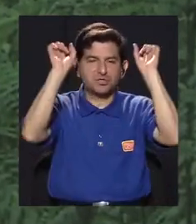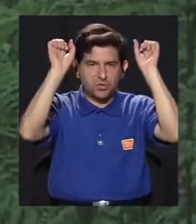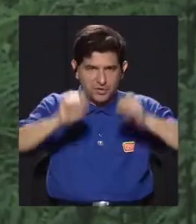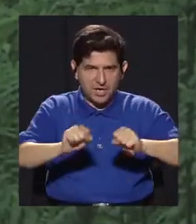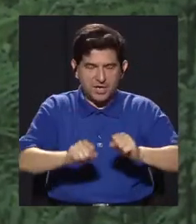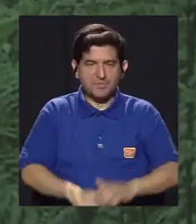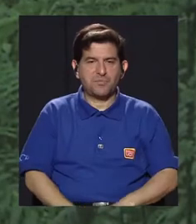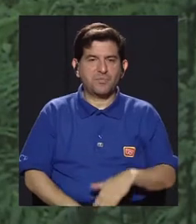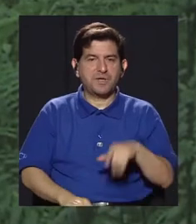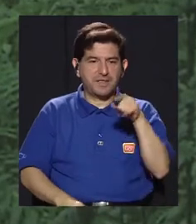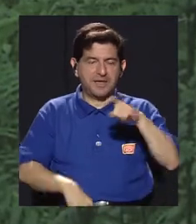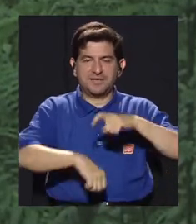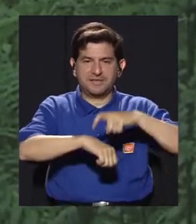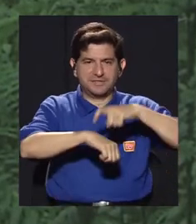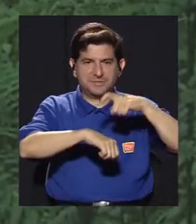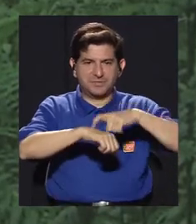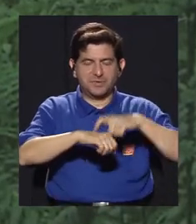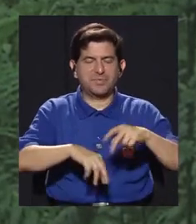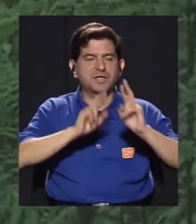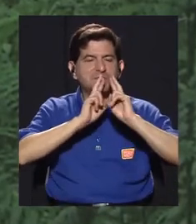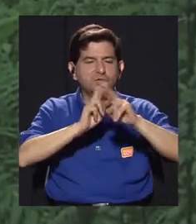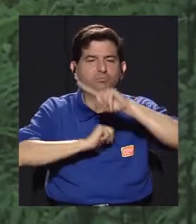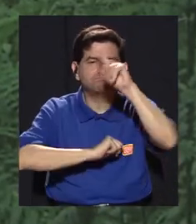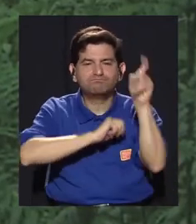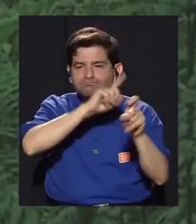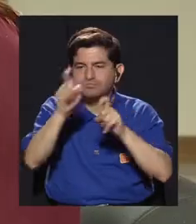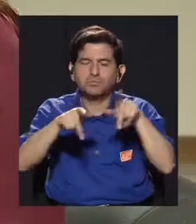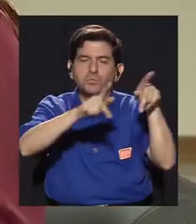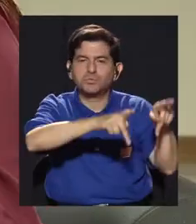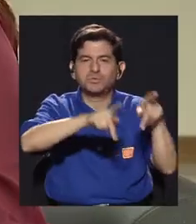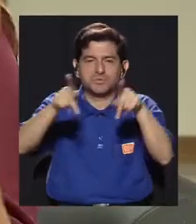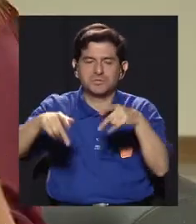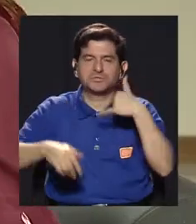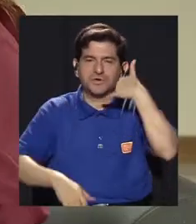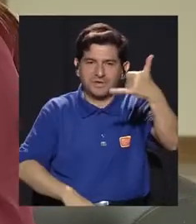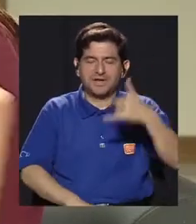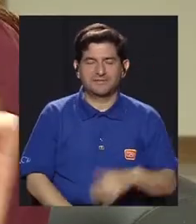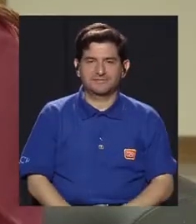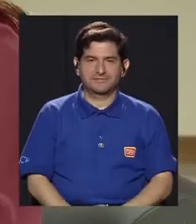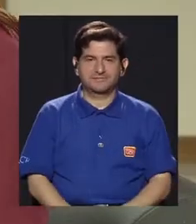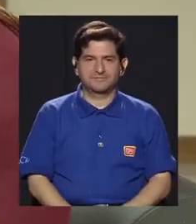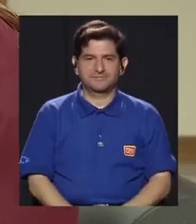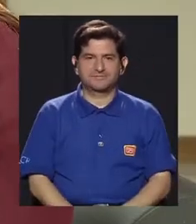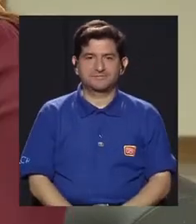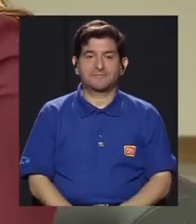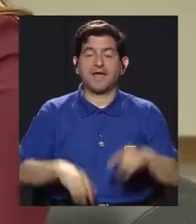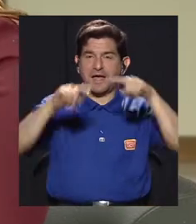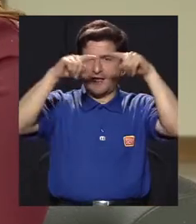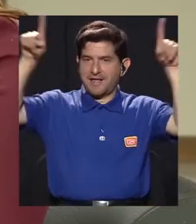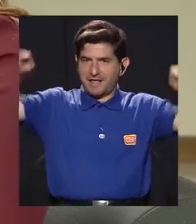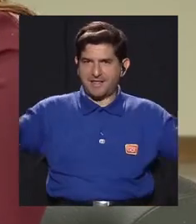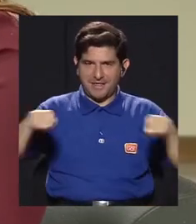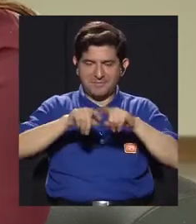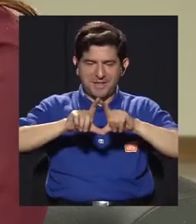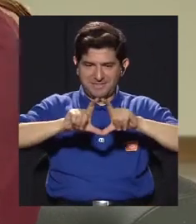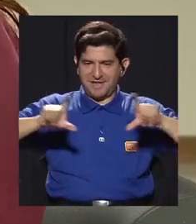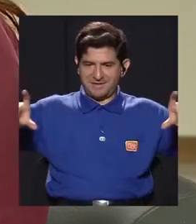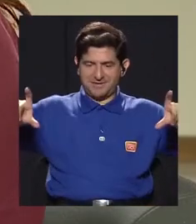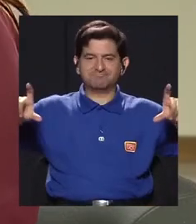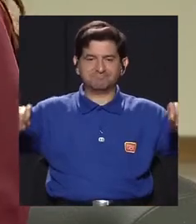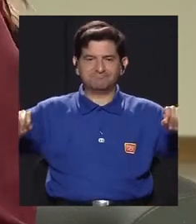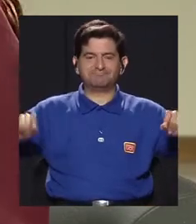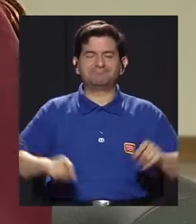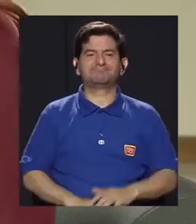brindar y responder las consultas de la gente cuando llame de todas formas en la pantalla va a salir el número telefónico ya